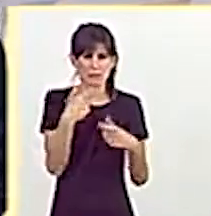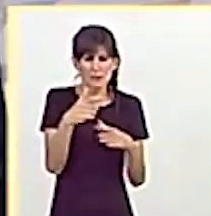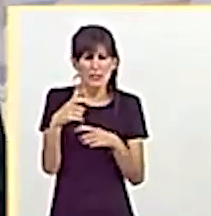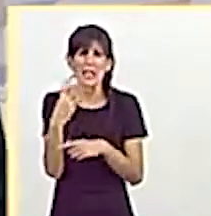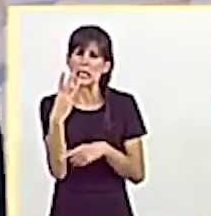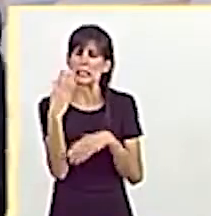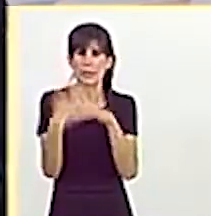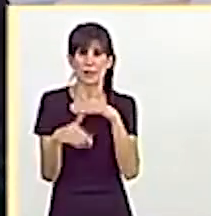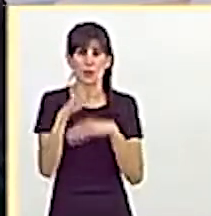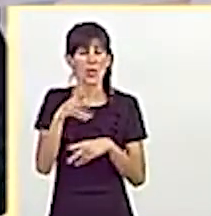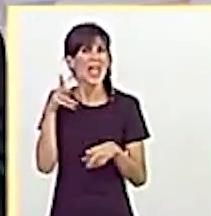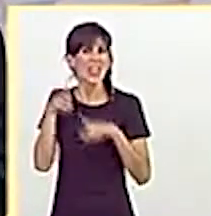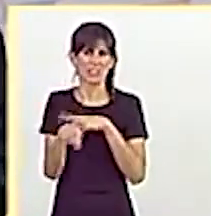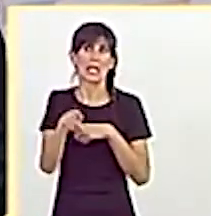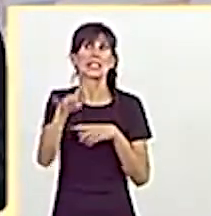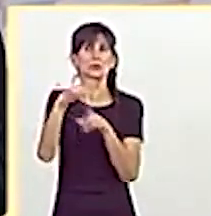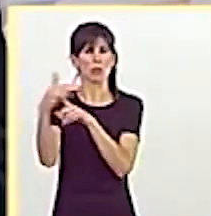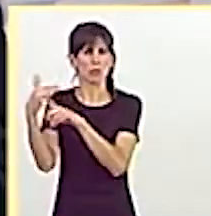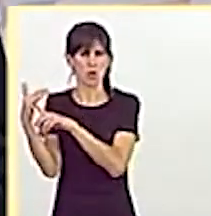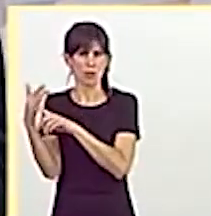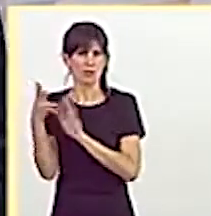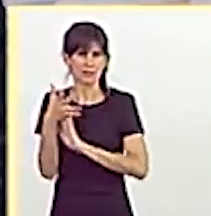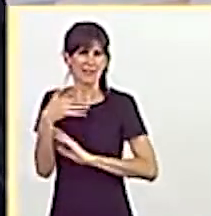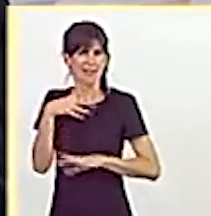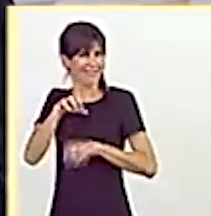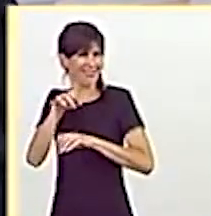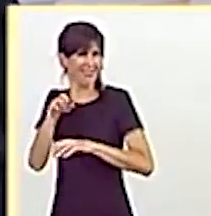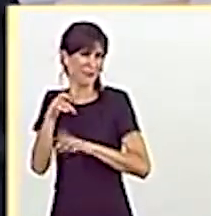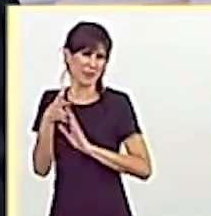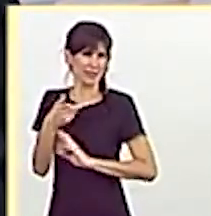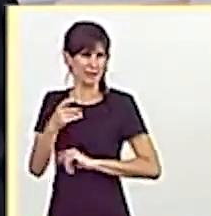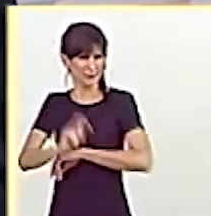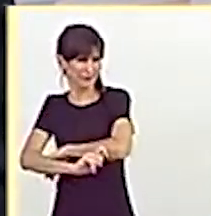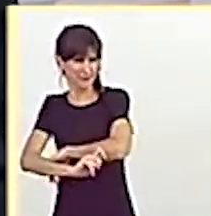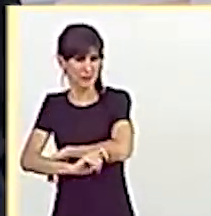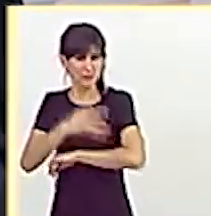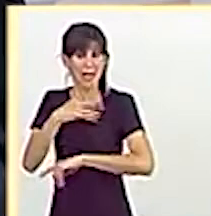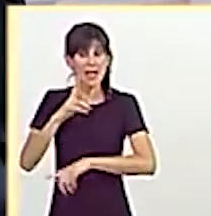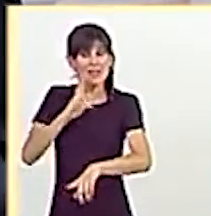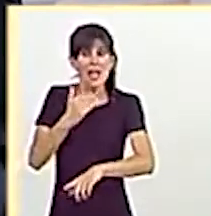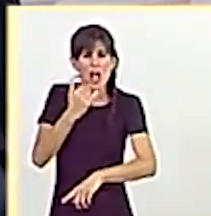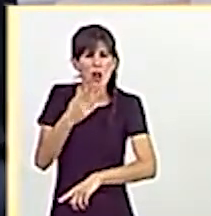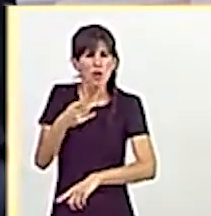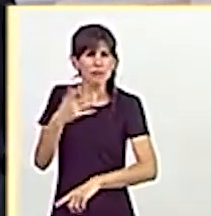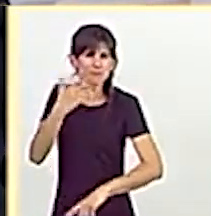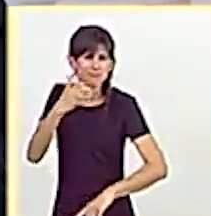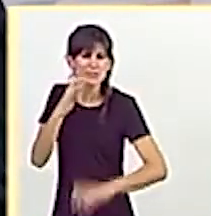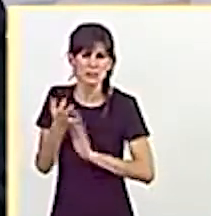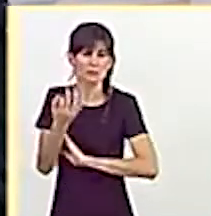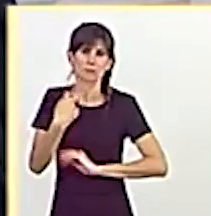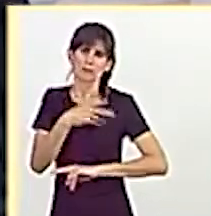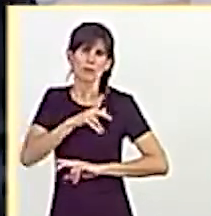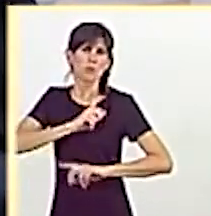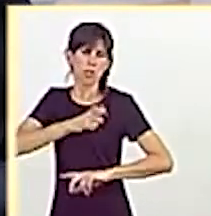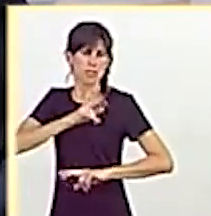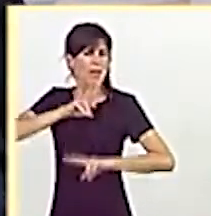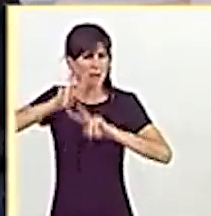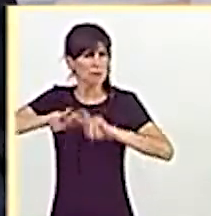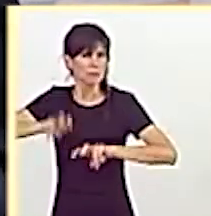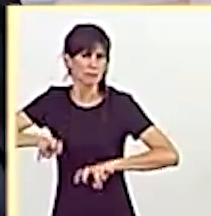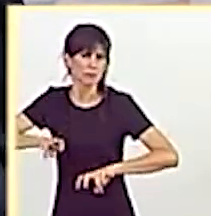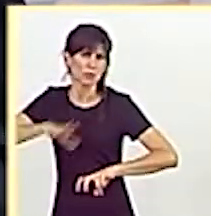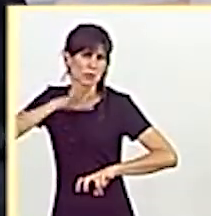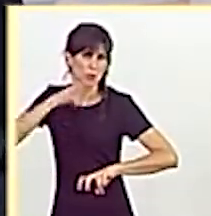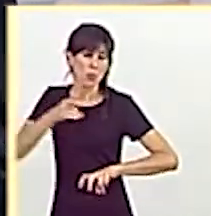tipo de situaciones. Y cuando vemos algo extraño, las fuerzas y cuerpos de seguridad investigan los hechos, evidentemente, por la posible